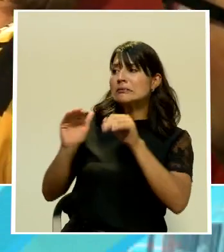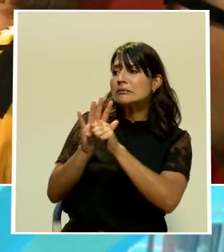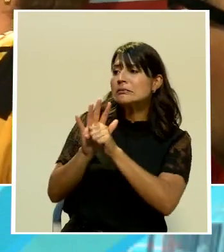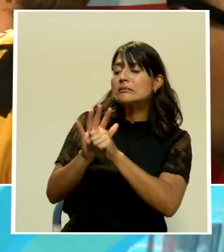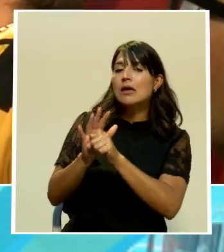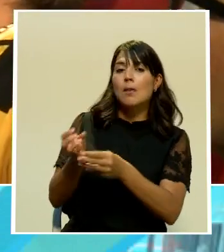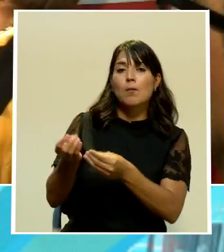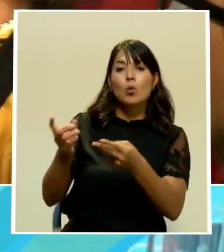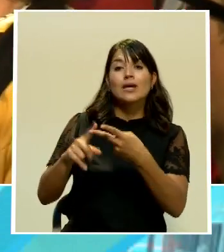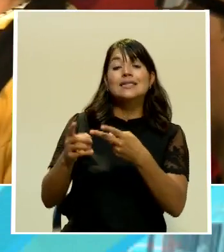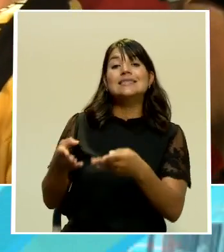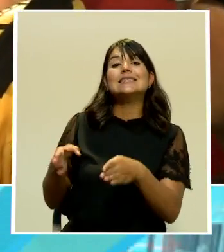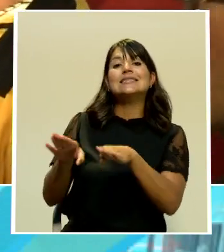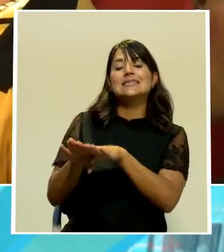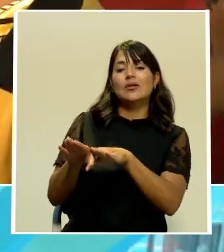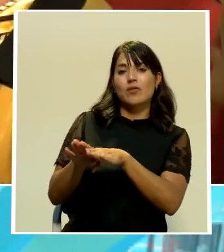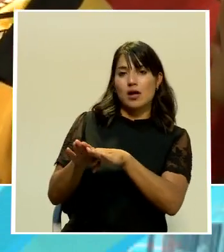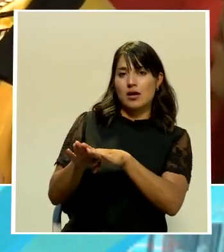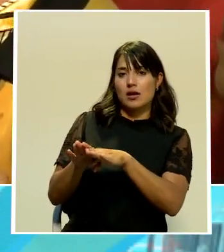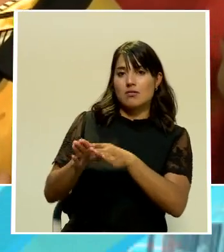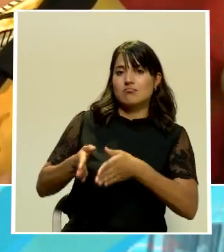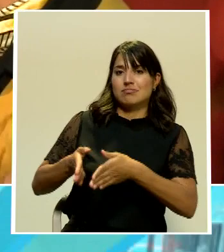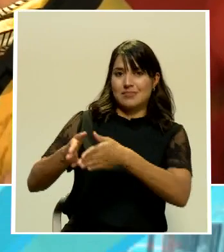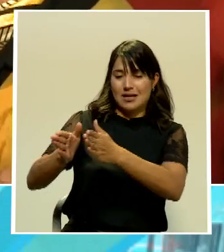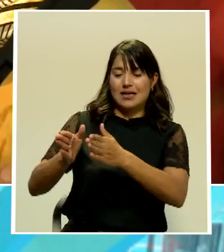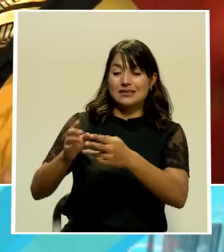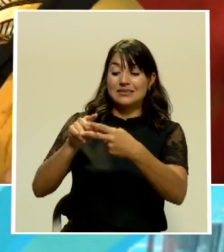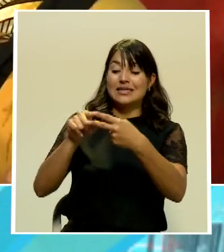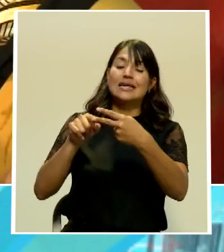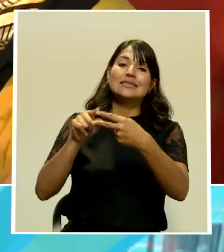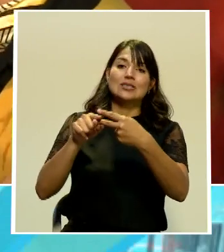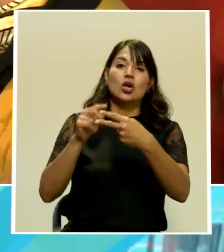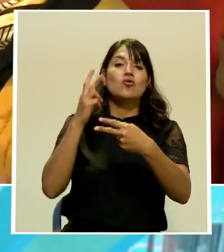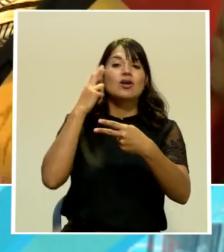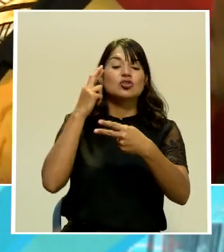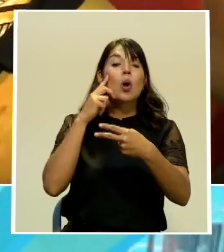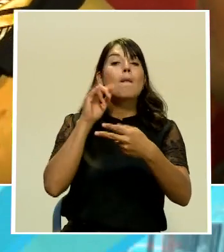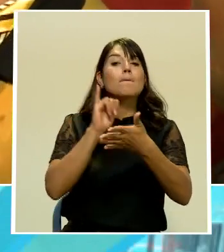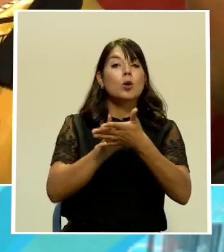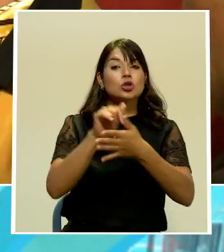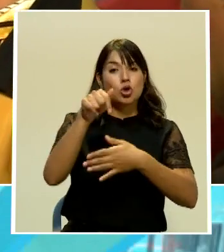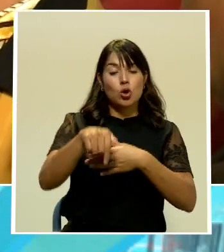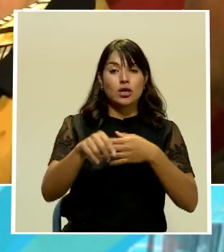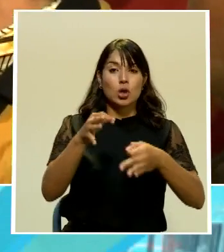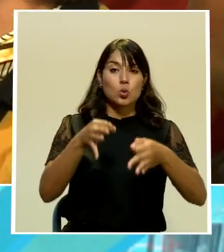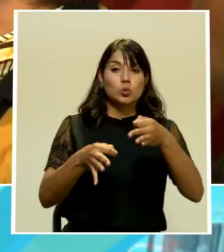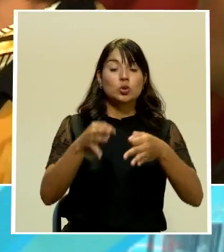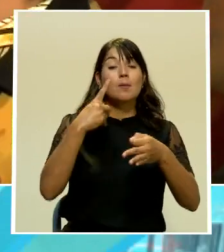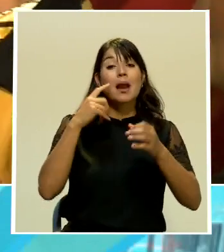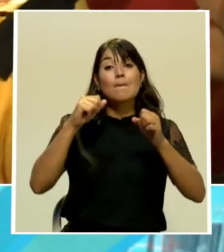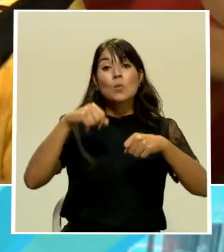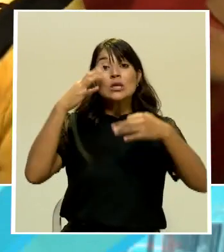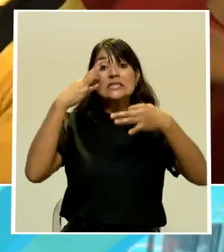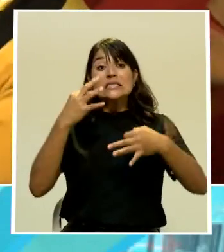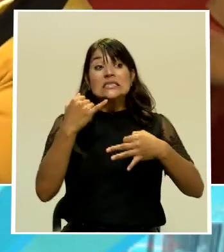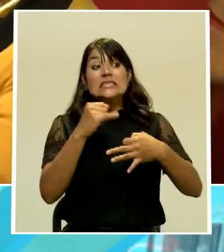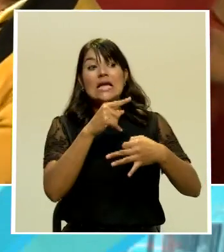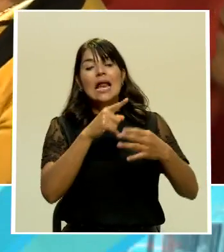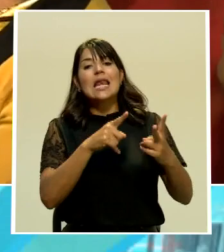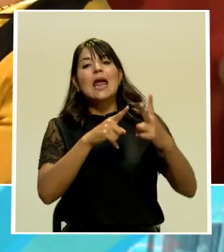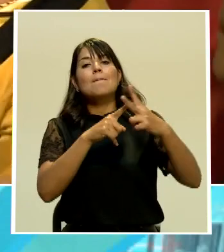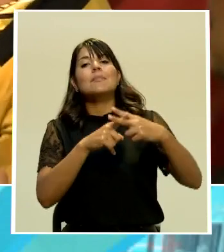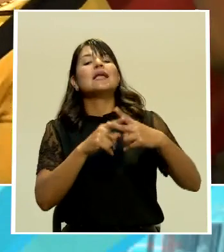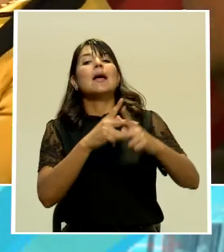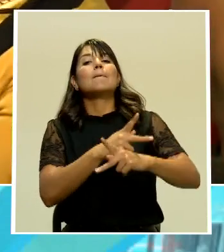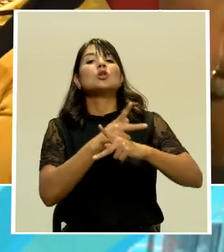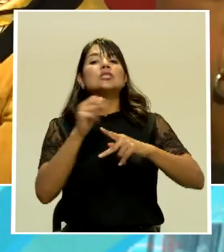obstrucción de la vía pública esos son los presuntos delitos por los que hoy se realizó esta audiencia para definir si se aplicaba o no